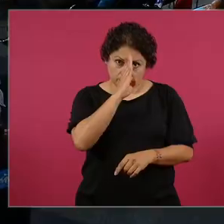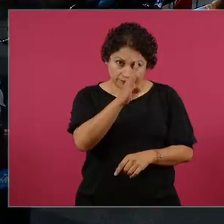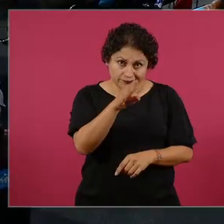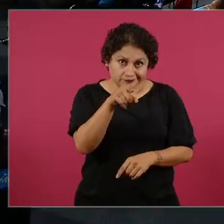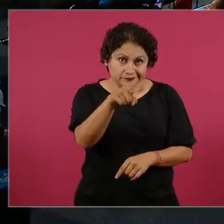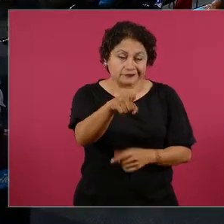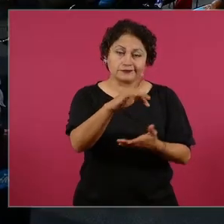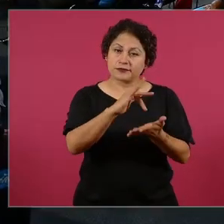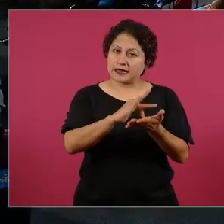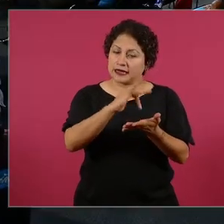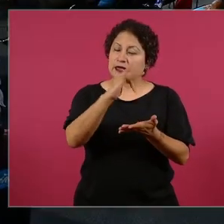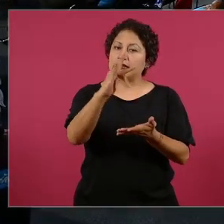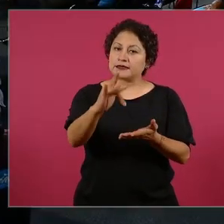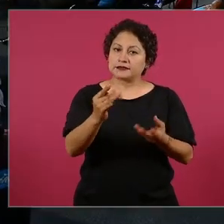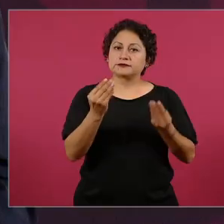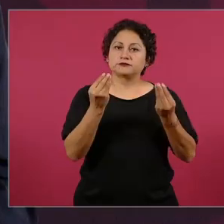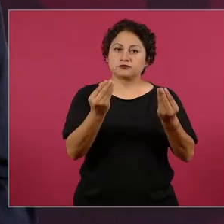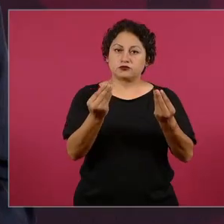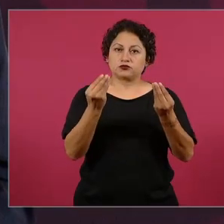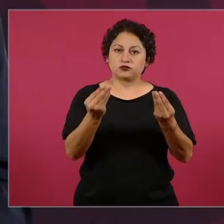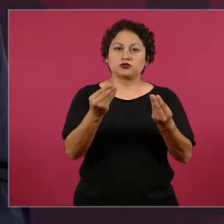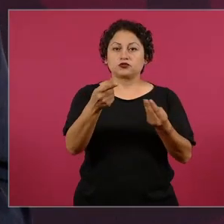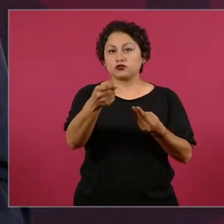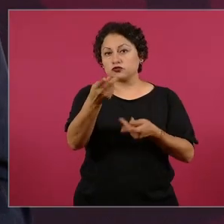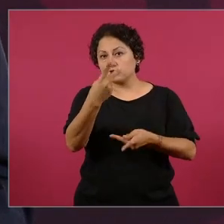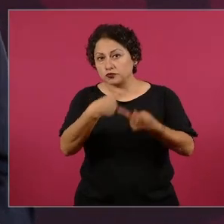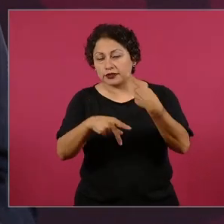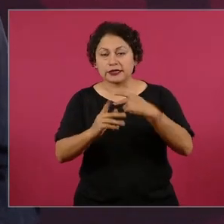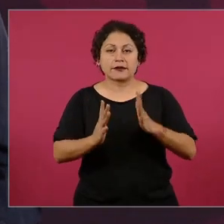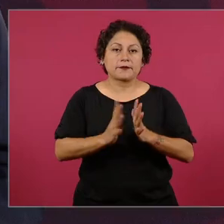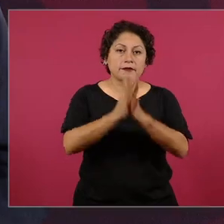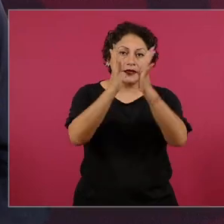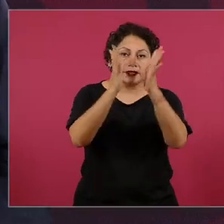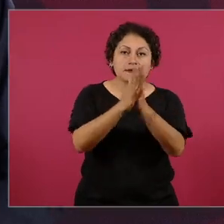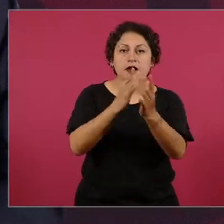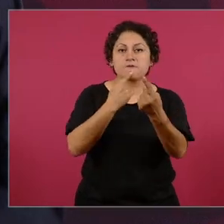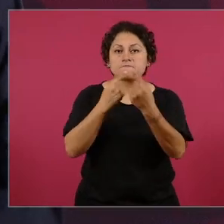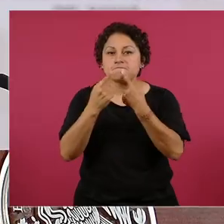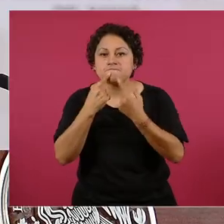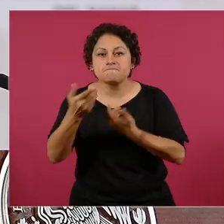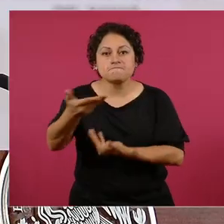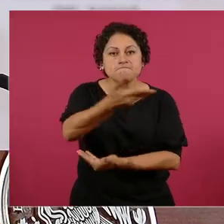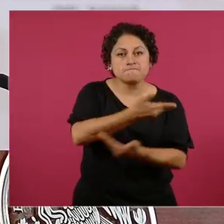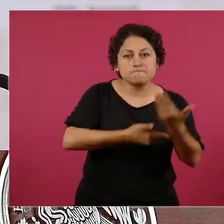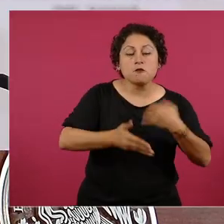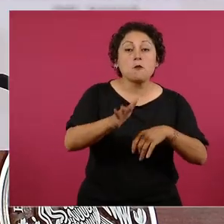participar en este diálogo, porque tú nos ayudas.